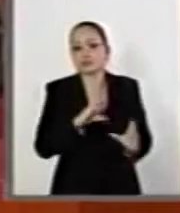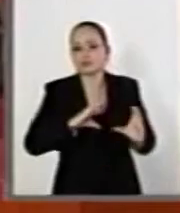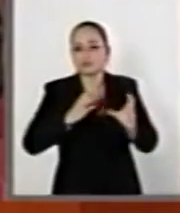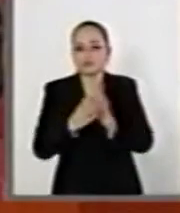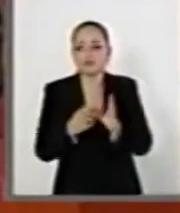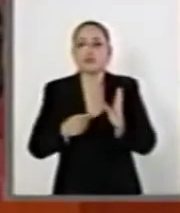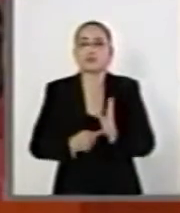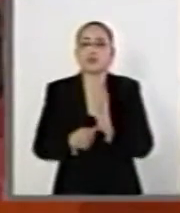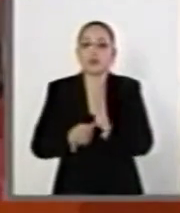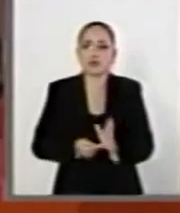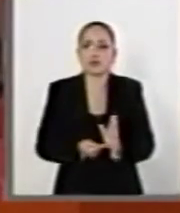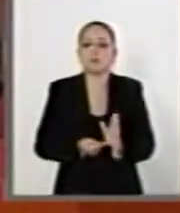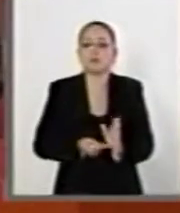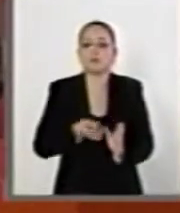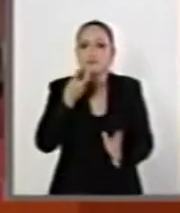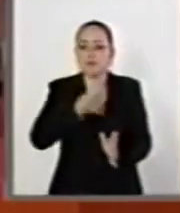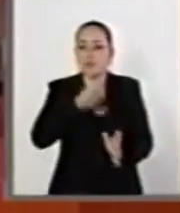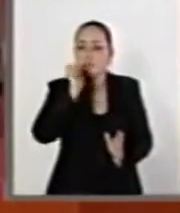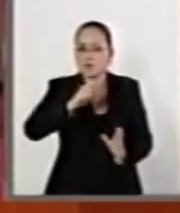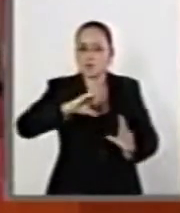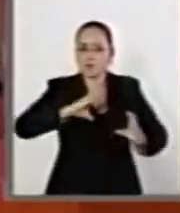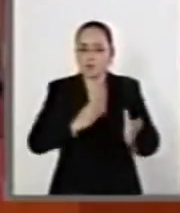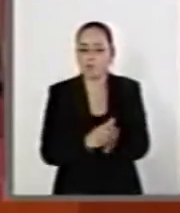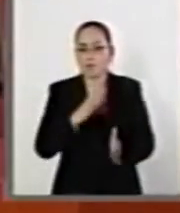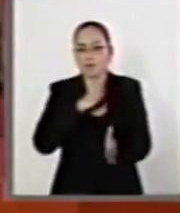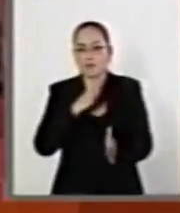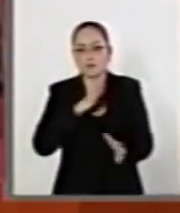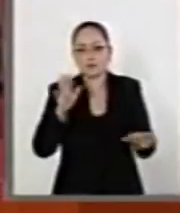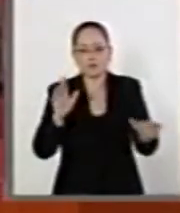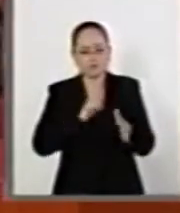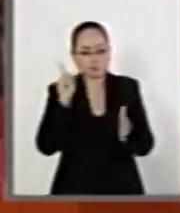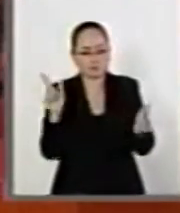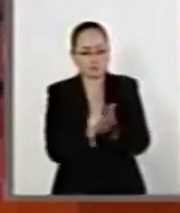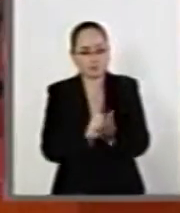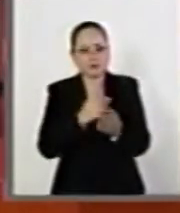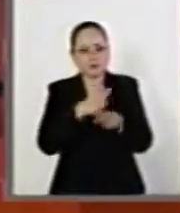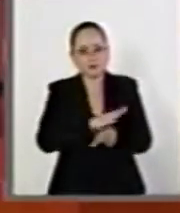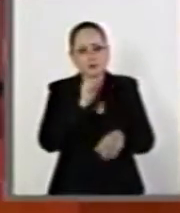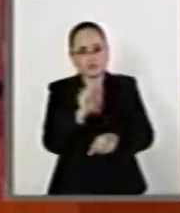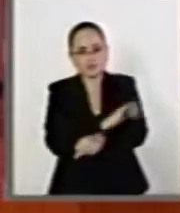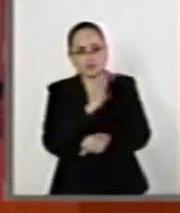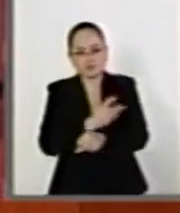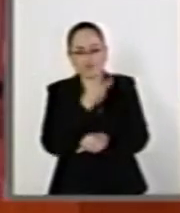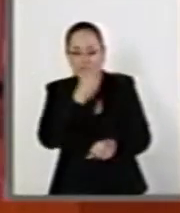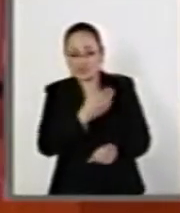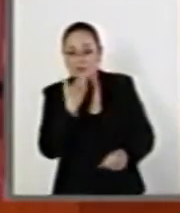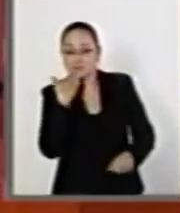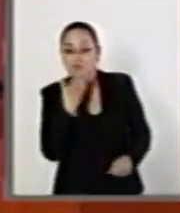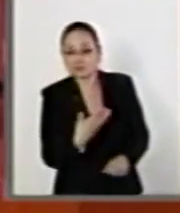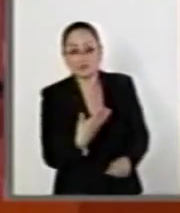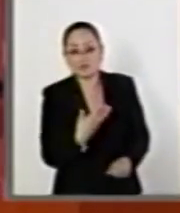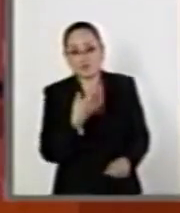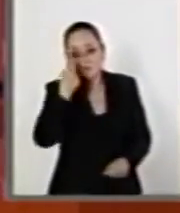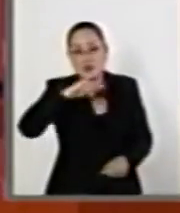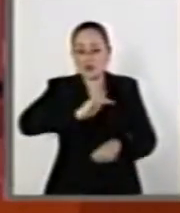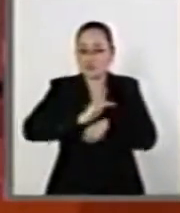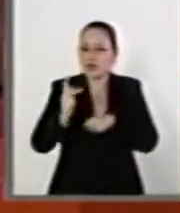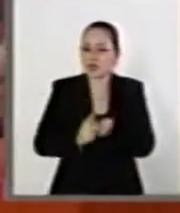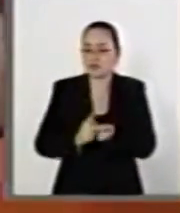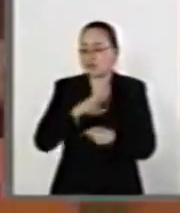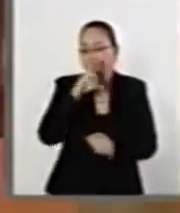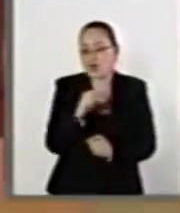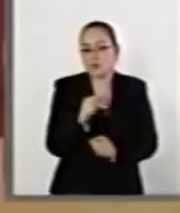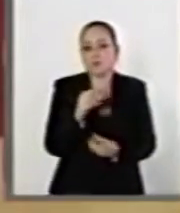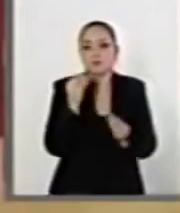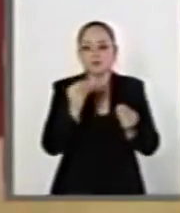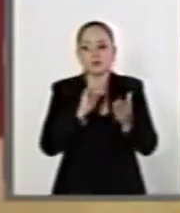es la muestra de que tuvimos una reforma energética que no fue la mejor para nuestro país. Muchas gracias. Gracias.